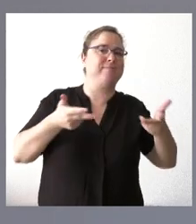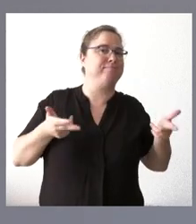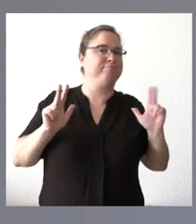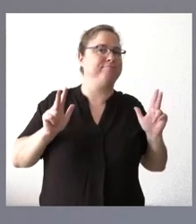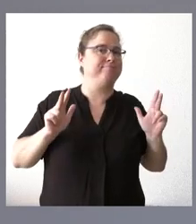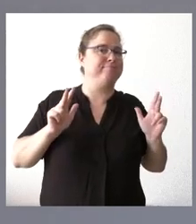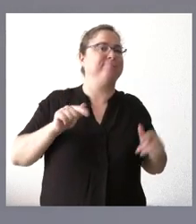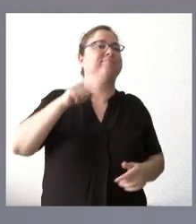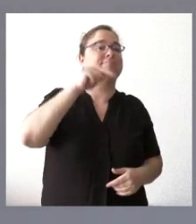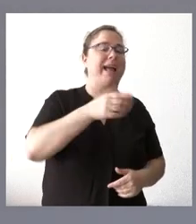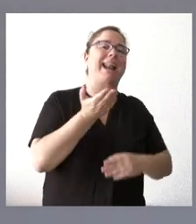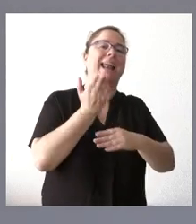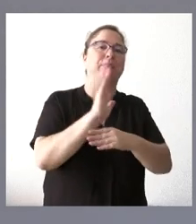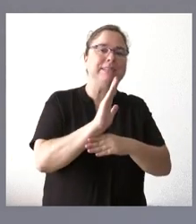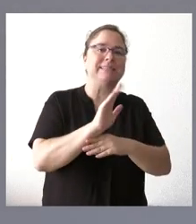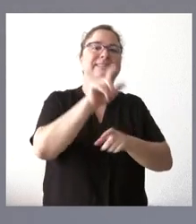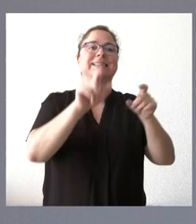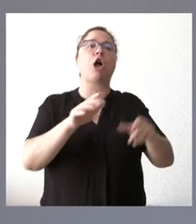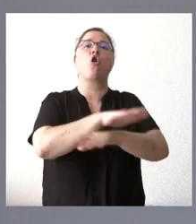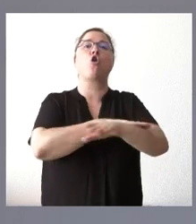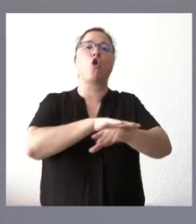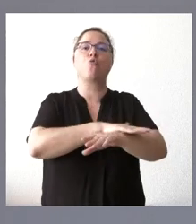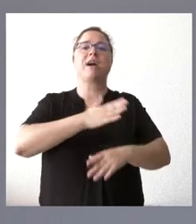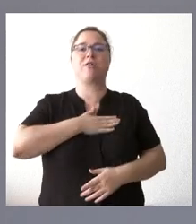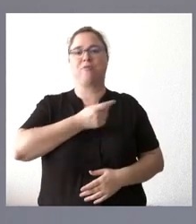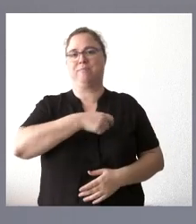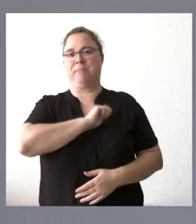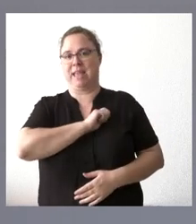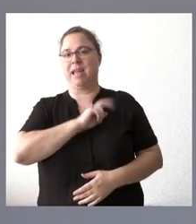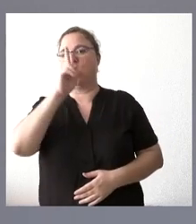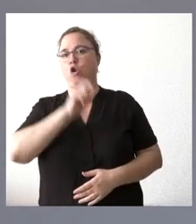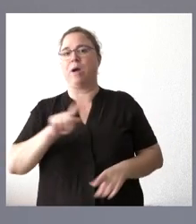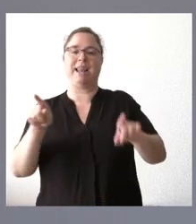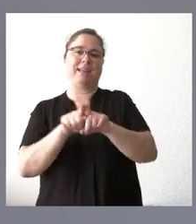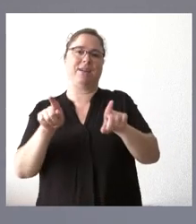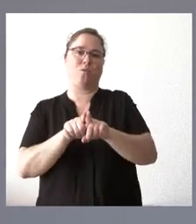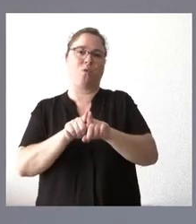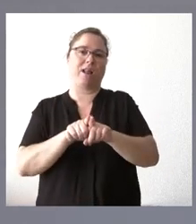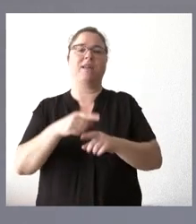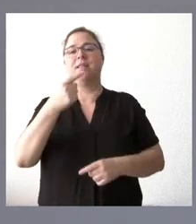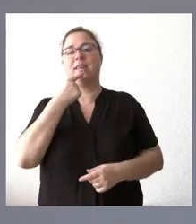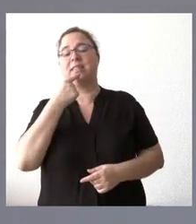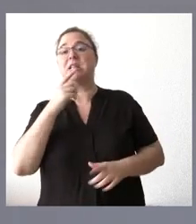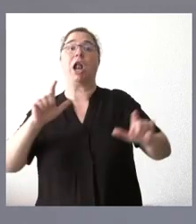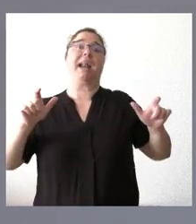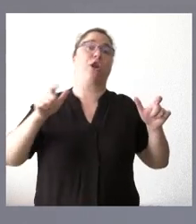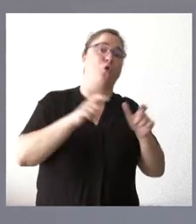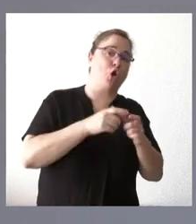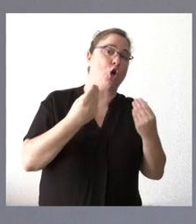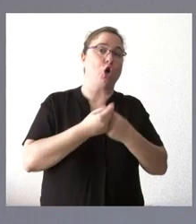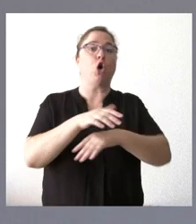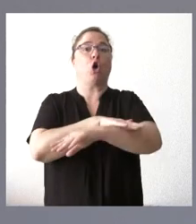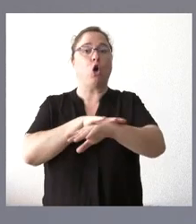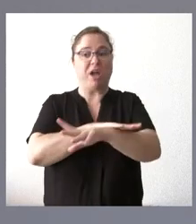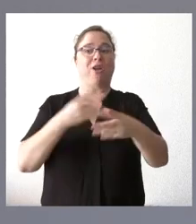El representante legítimo de los ciudadanos de Castilla y es el Gobierno de España. Y no vale establecer la ficción de que una reunión del Gobierno